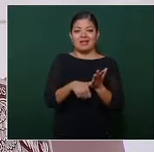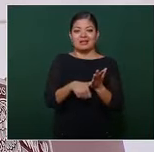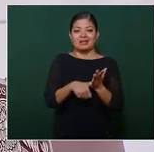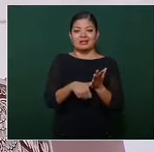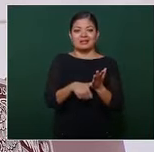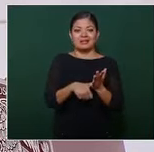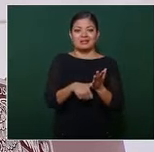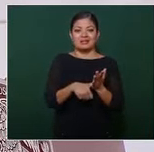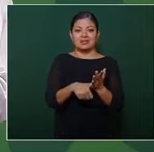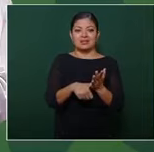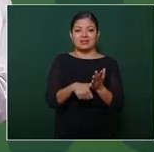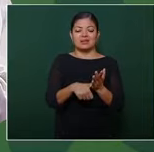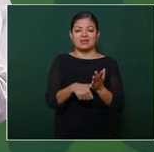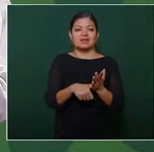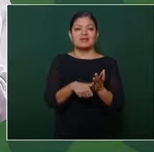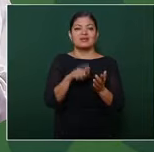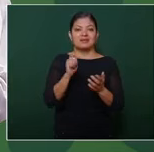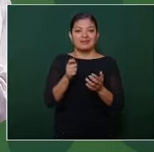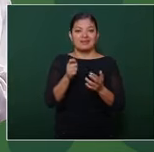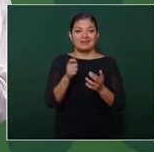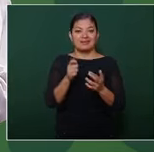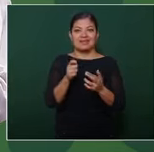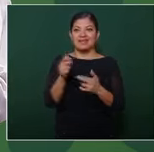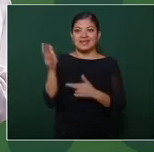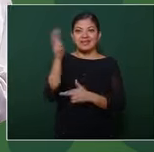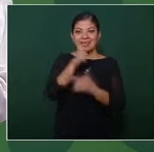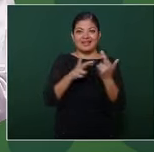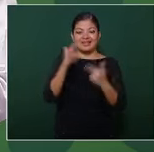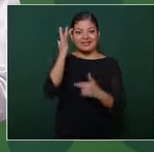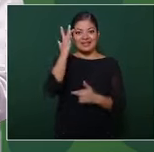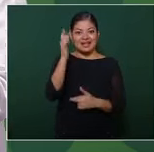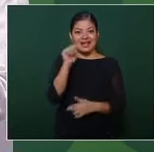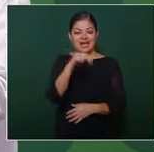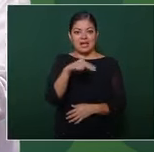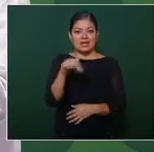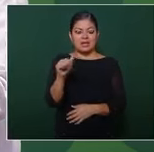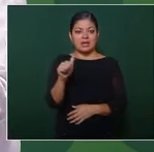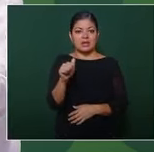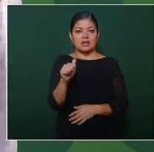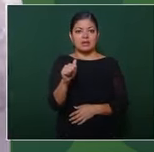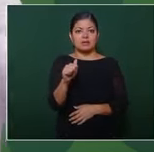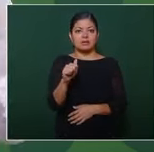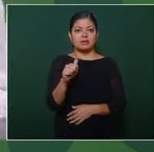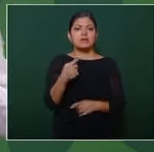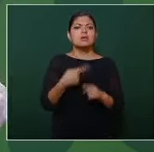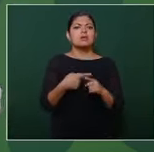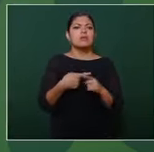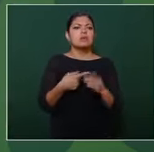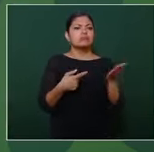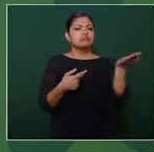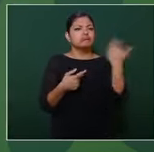o del regreso de Santana ¿quién lo llama?